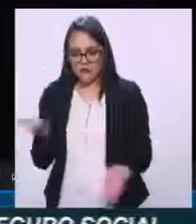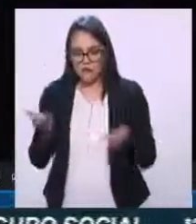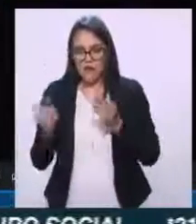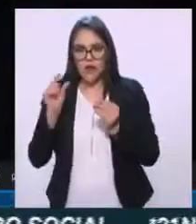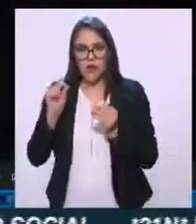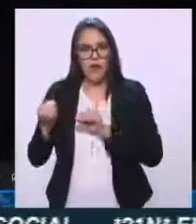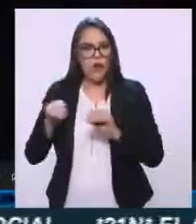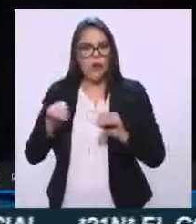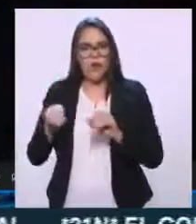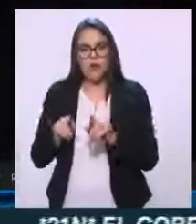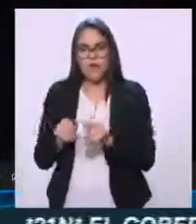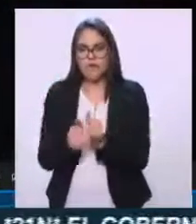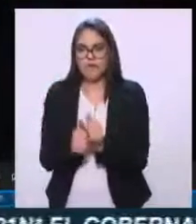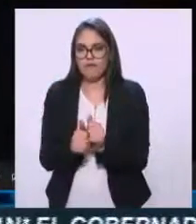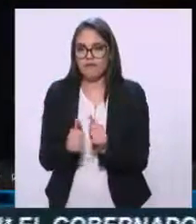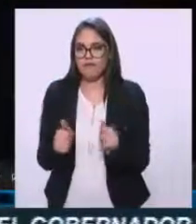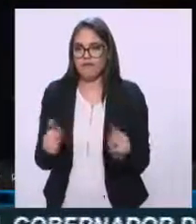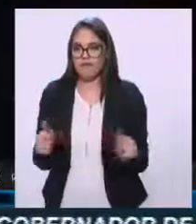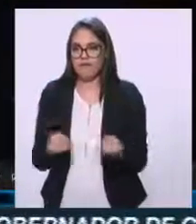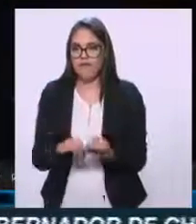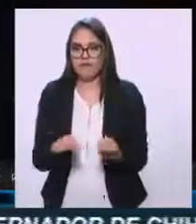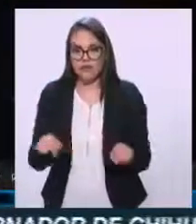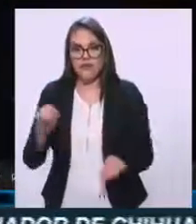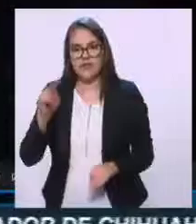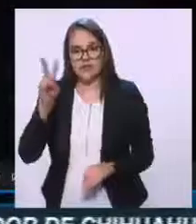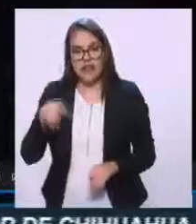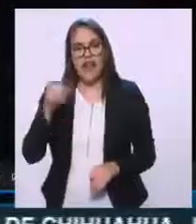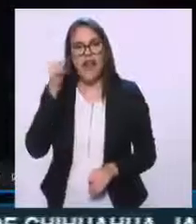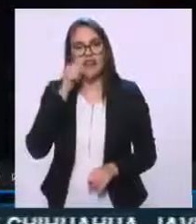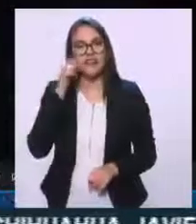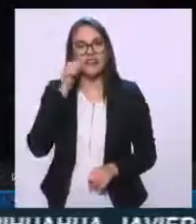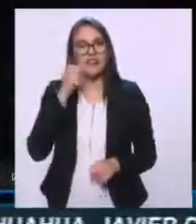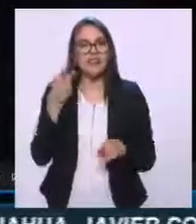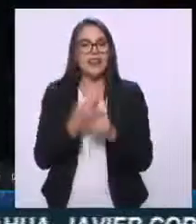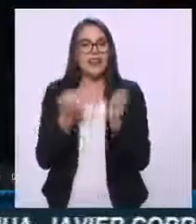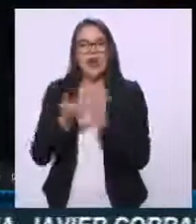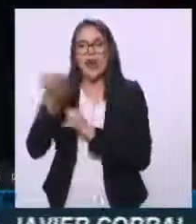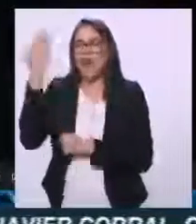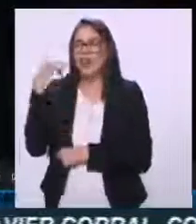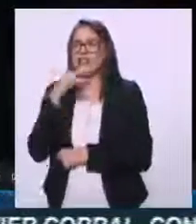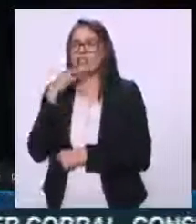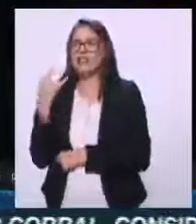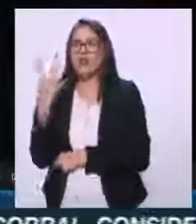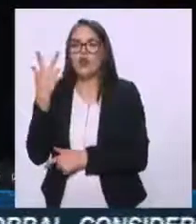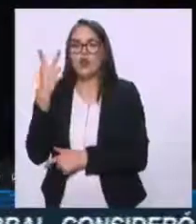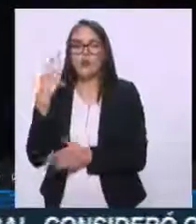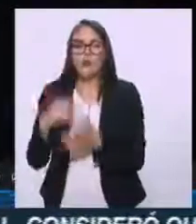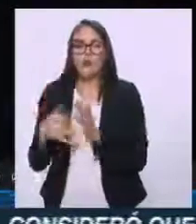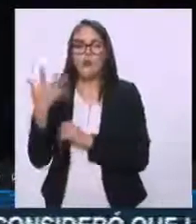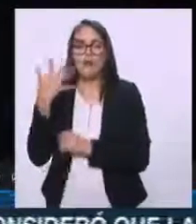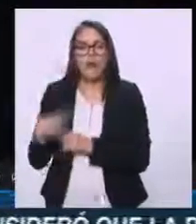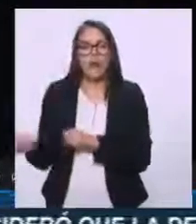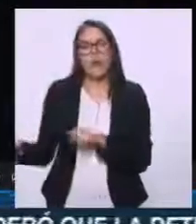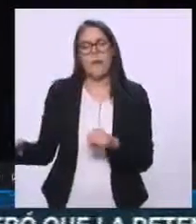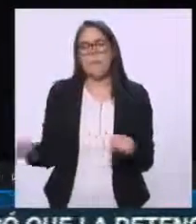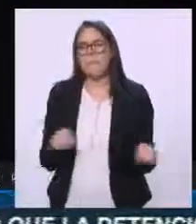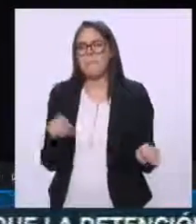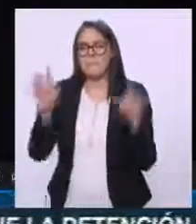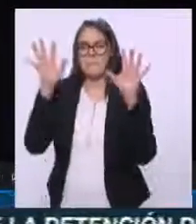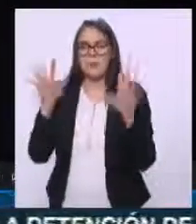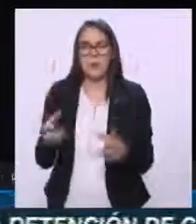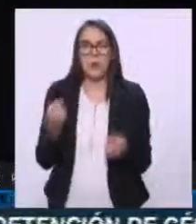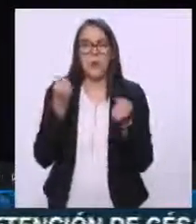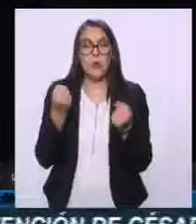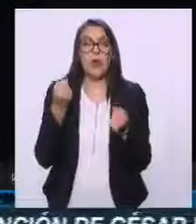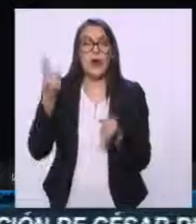desplazamiento, pero es importante señalarlo. Es muy común en el terremoto de Chile en 2010, de más de 8 grados también pasó lo mismo, nada